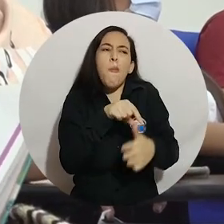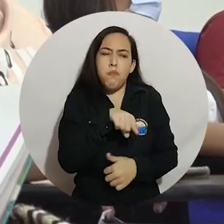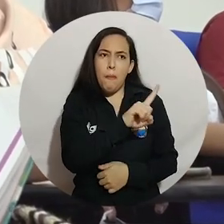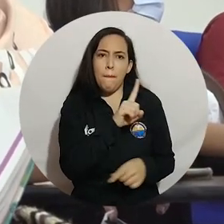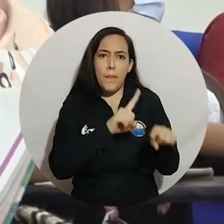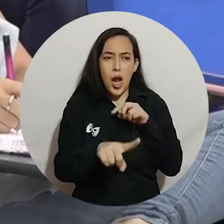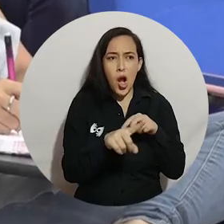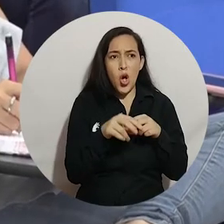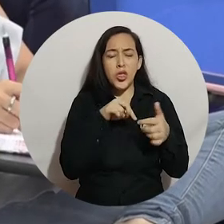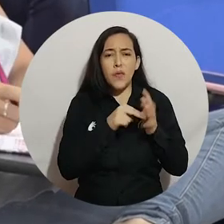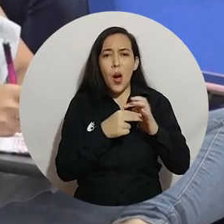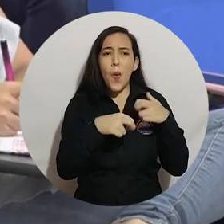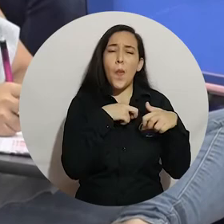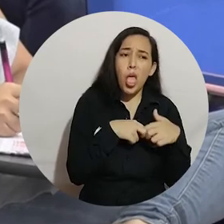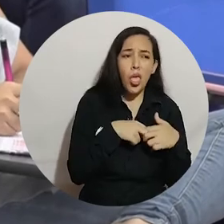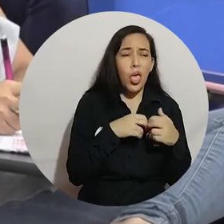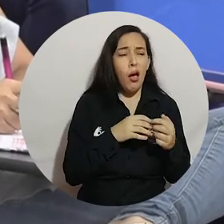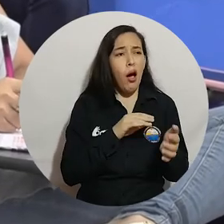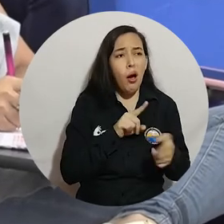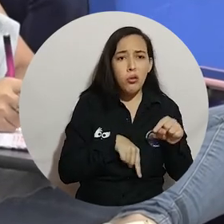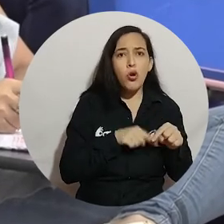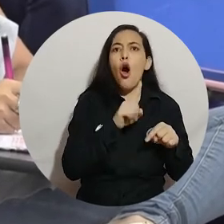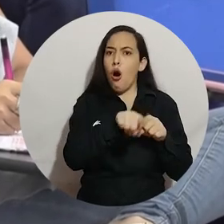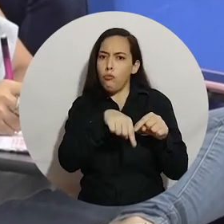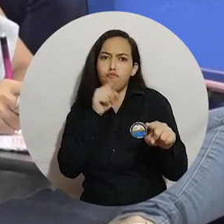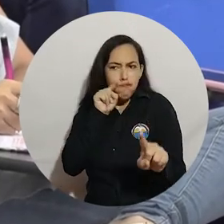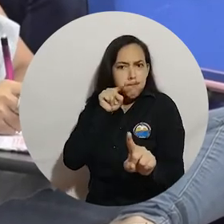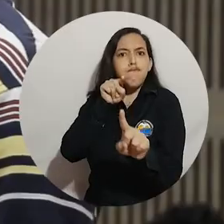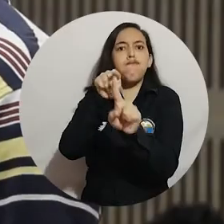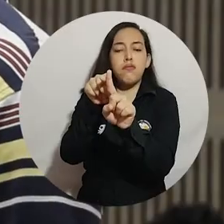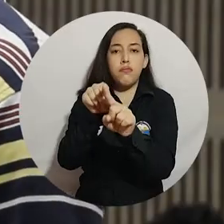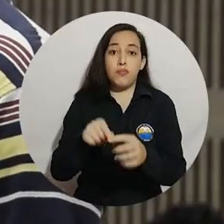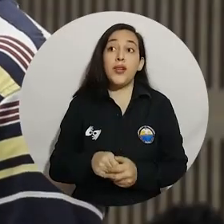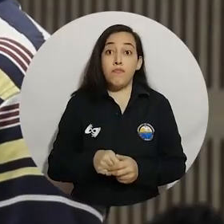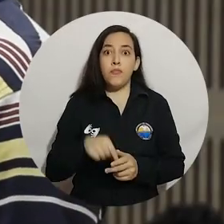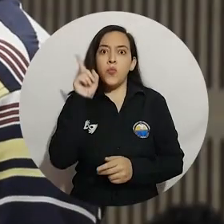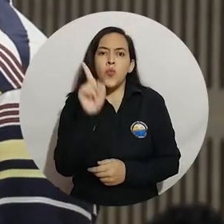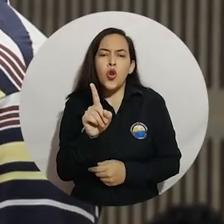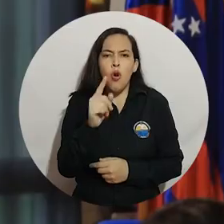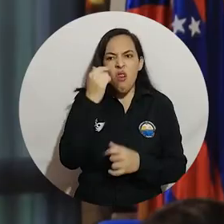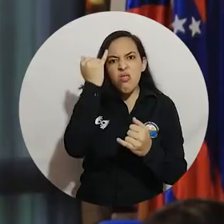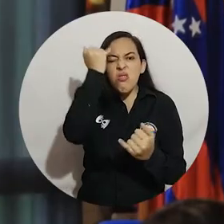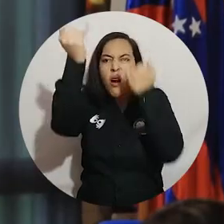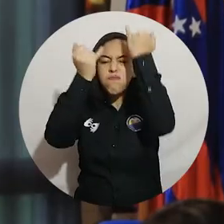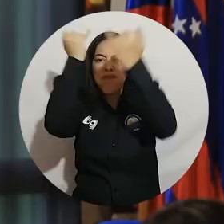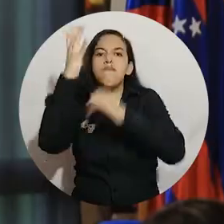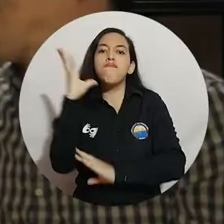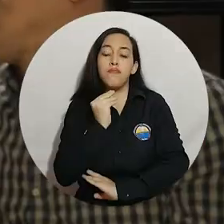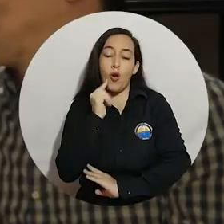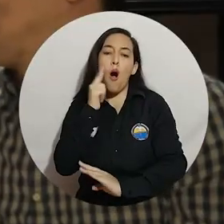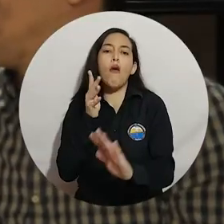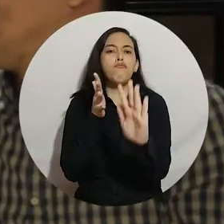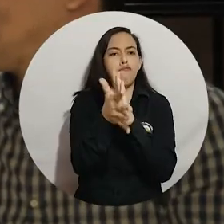pasando son problemas, pero no nos va a tumbar de nuestro propósito principal. Asimismo, expertos en emprendimiento